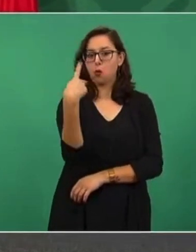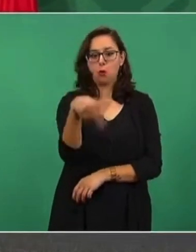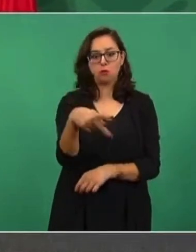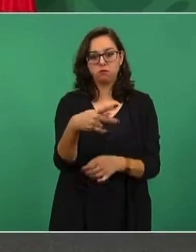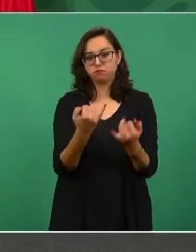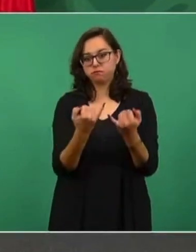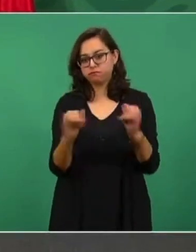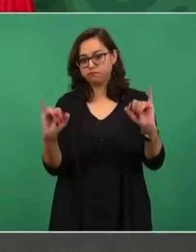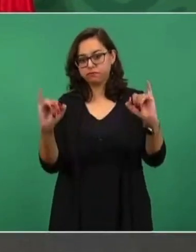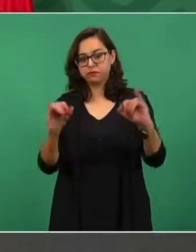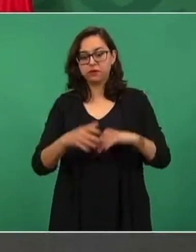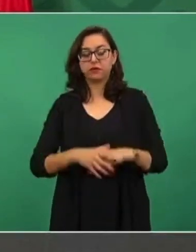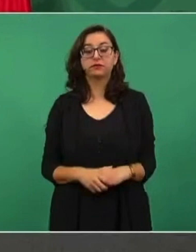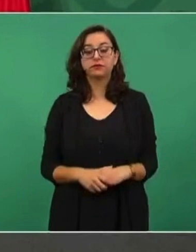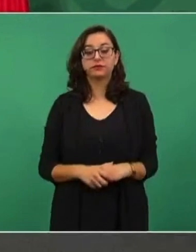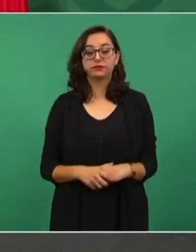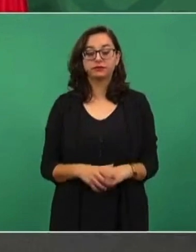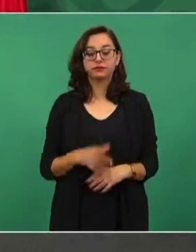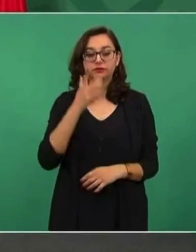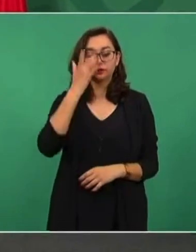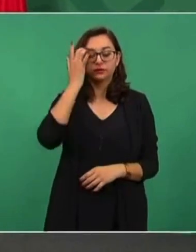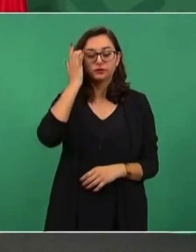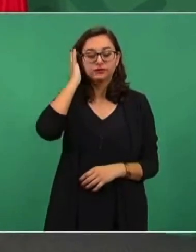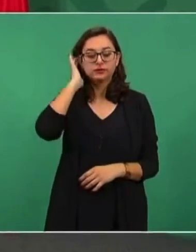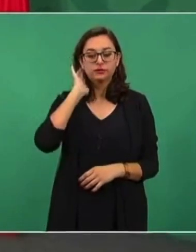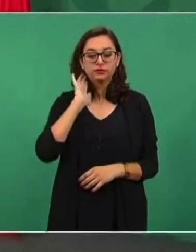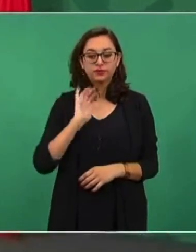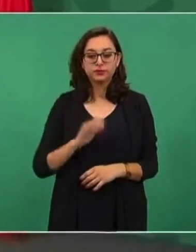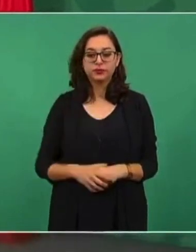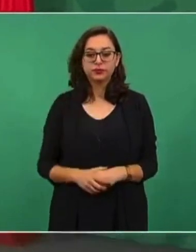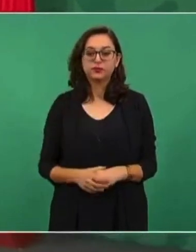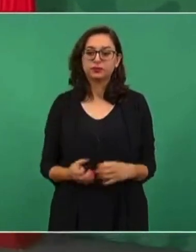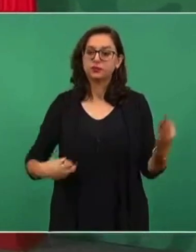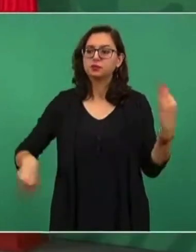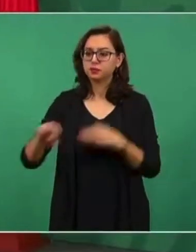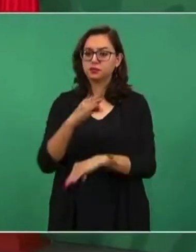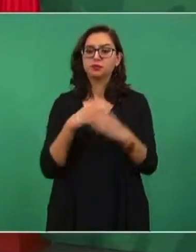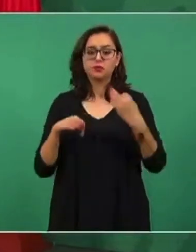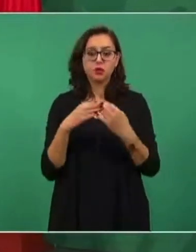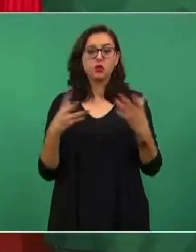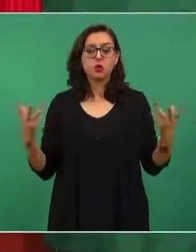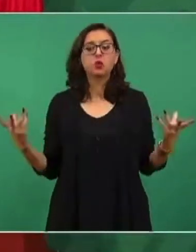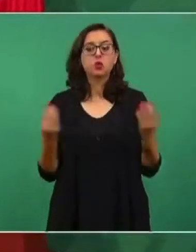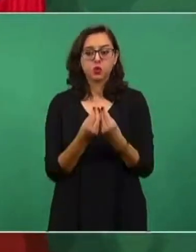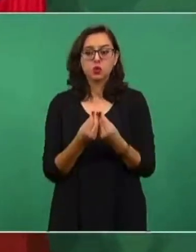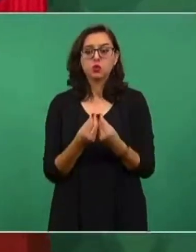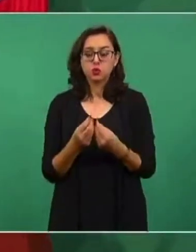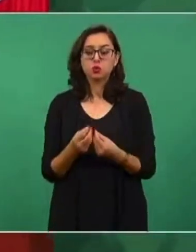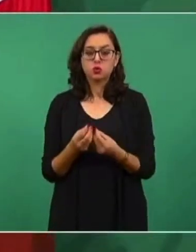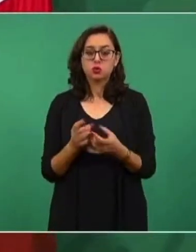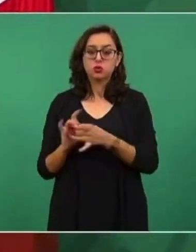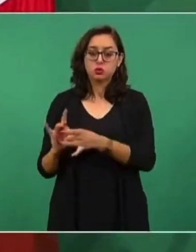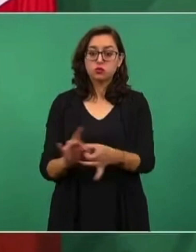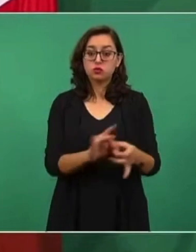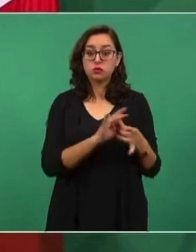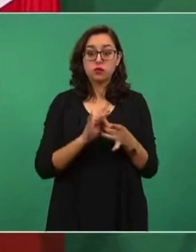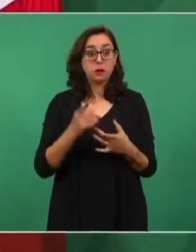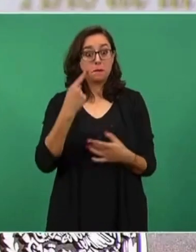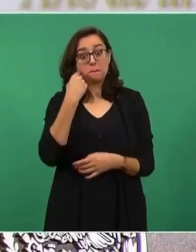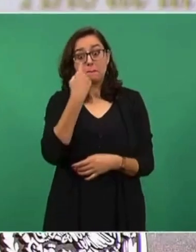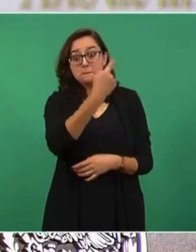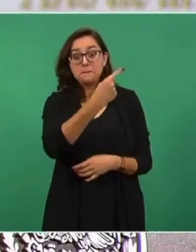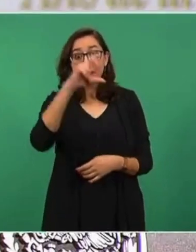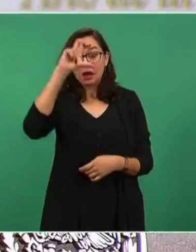Y tenemos que unirnos, así como lo lograron los europeos,